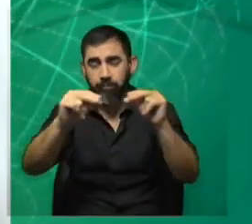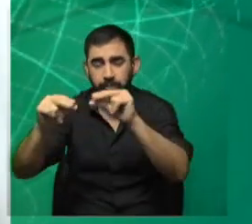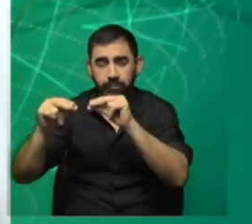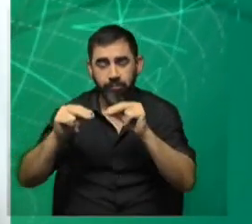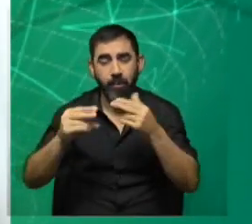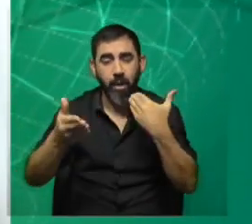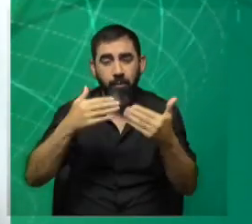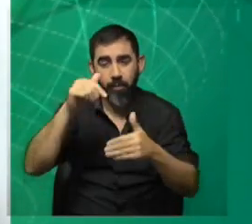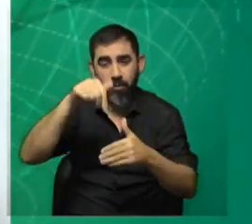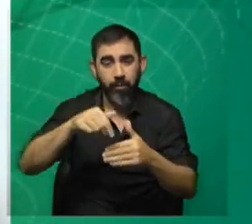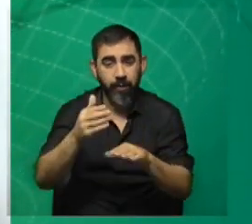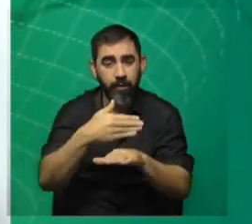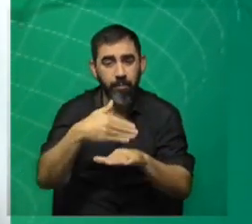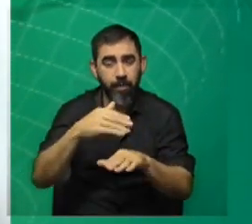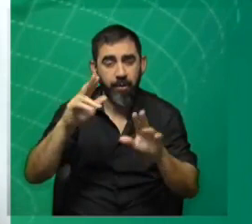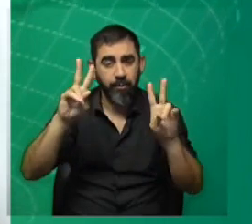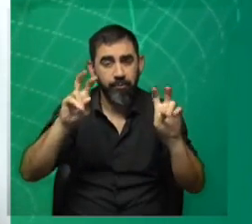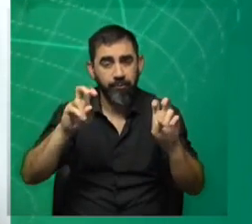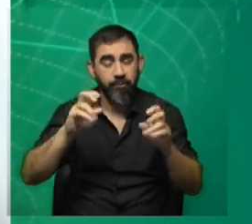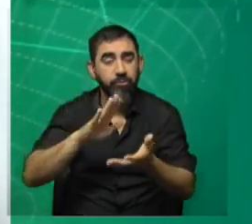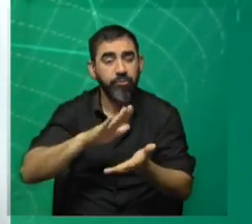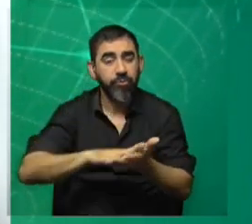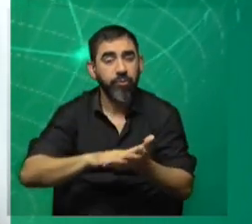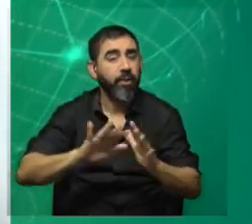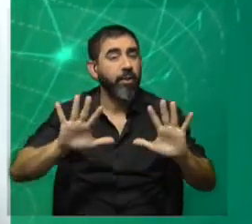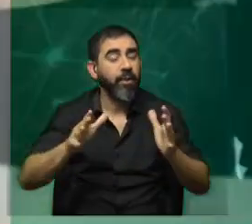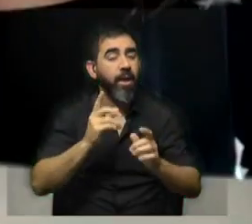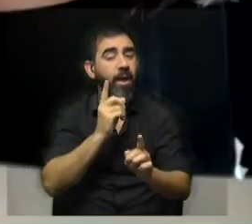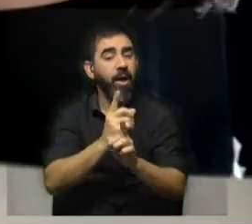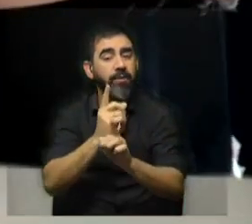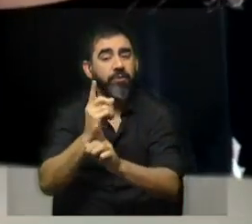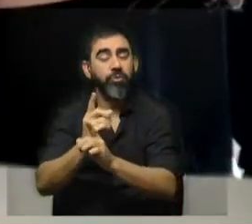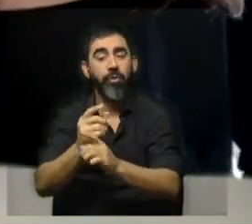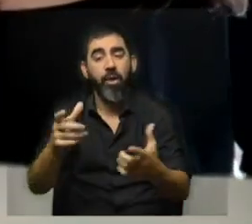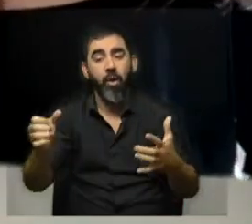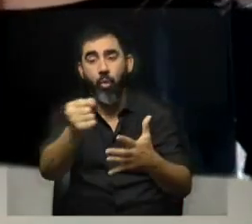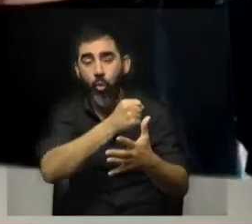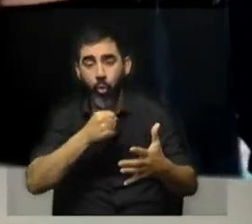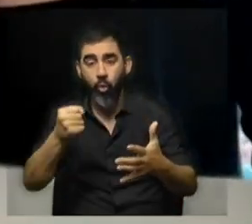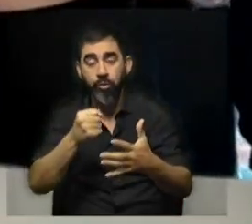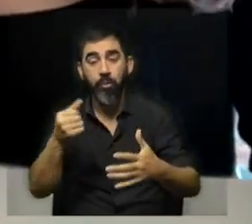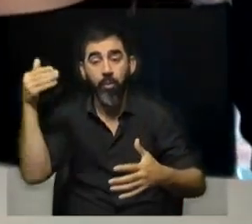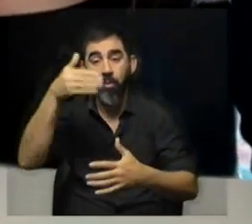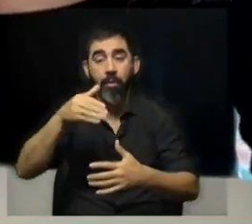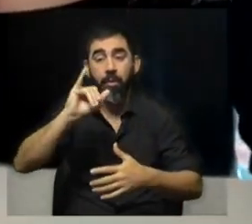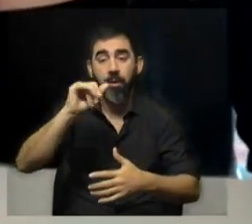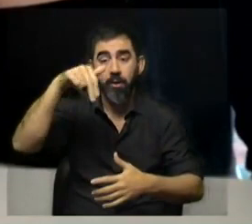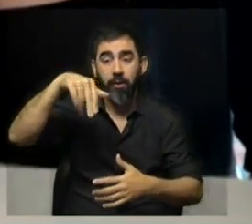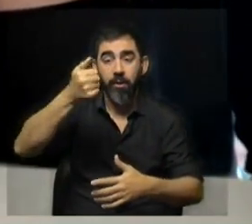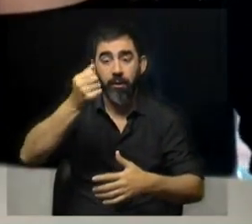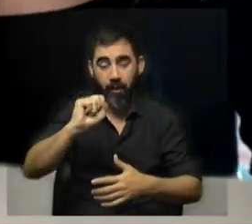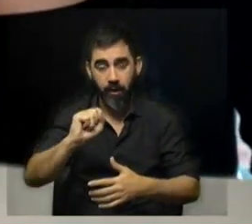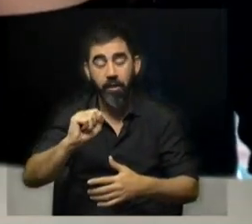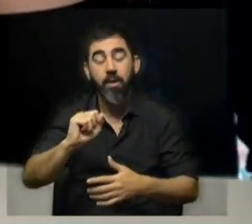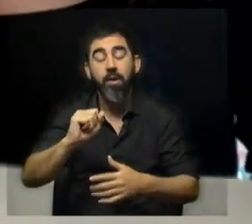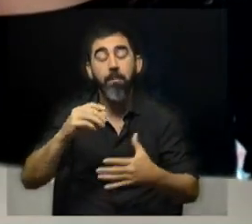hablaban hoy más temprano sobre qué pasa con la atención a Ollas porque va a participar el INDA de Mides, va